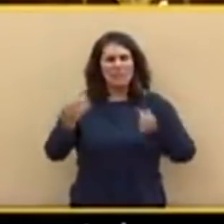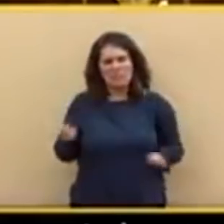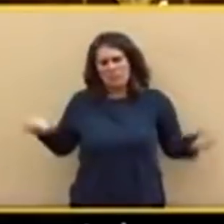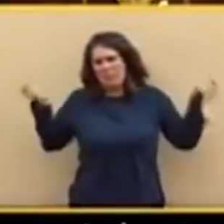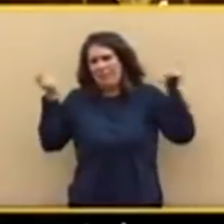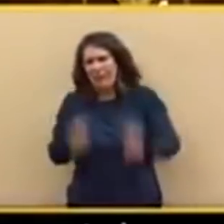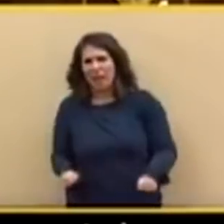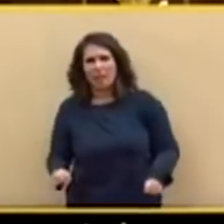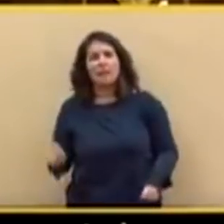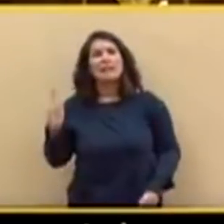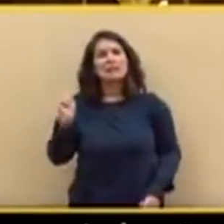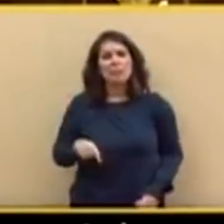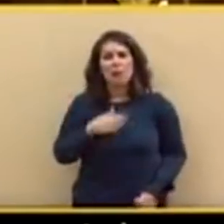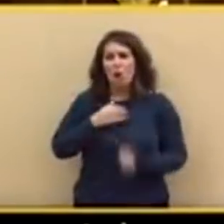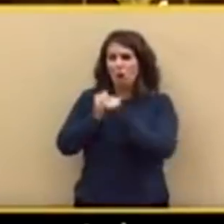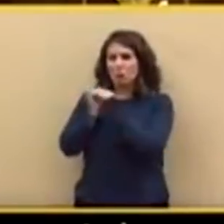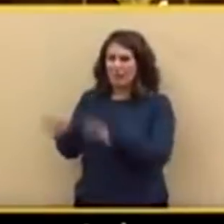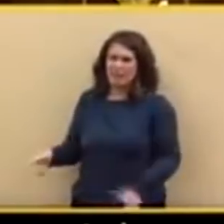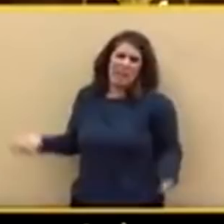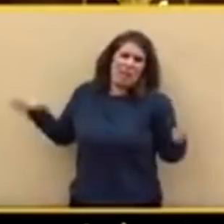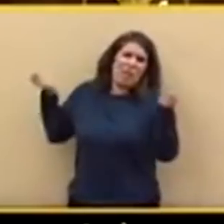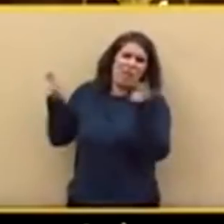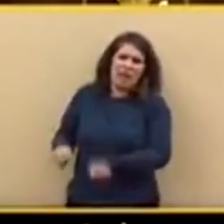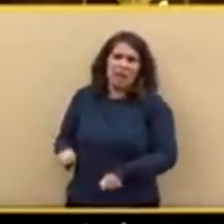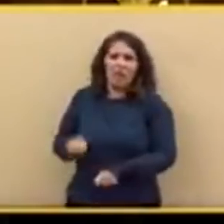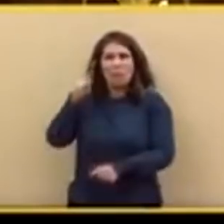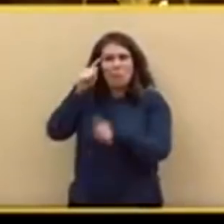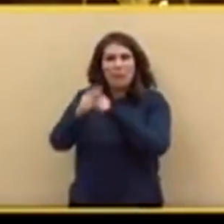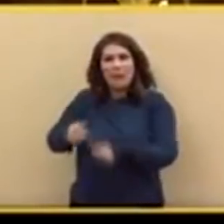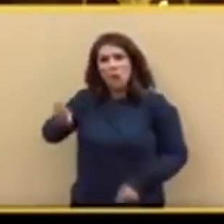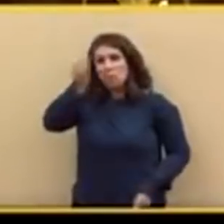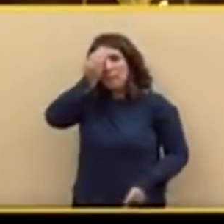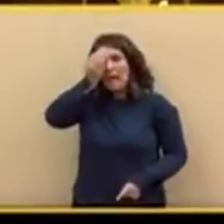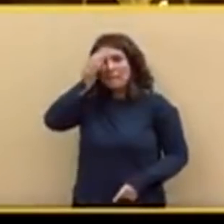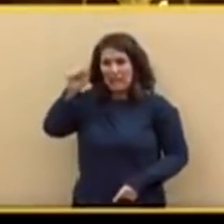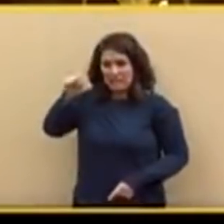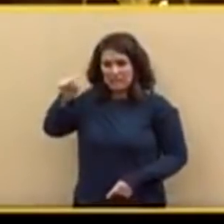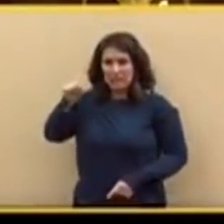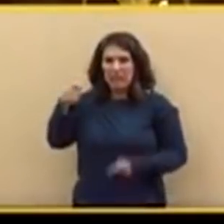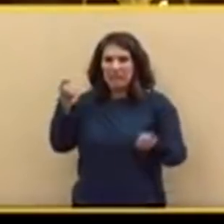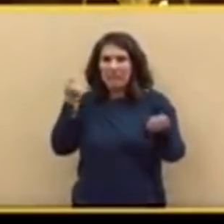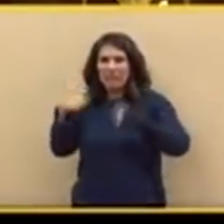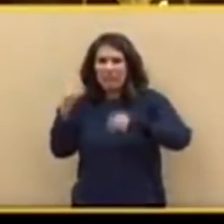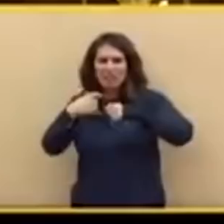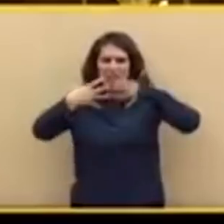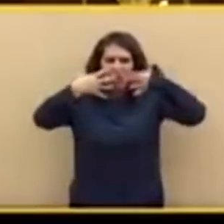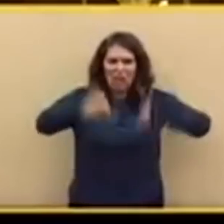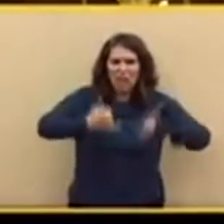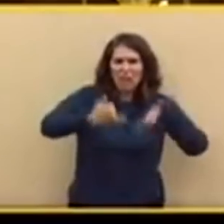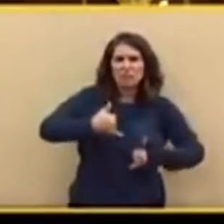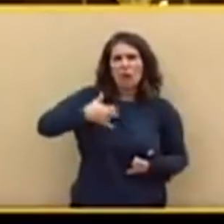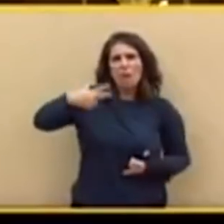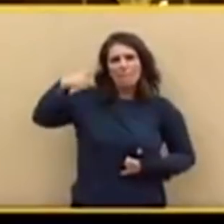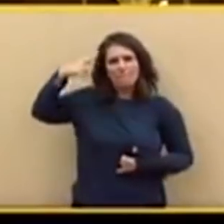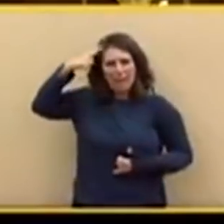nuestros mares para que los piratas negreros, traficantes magrebíes, argelinos o ONGs